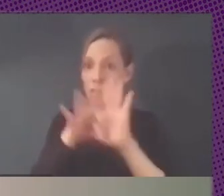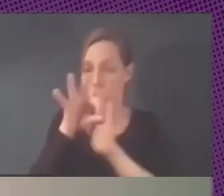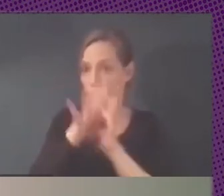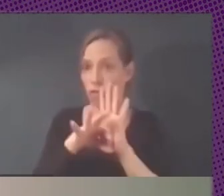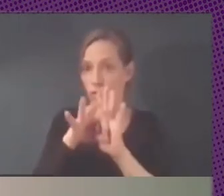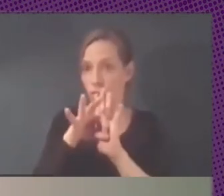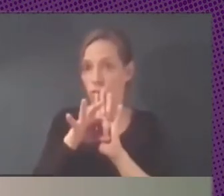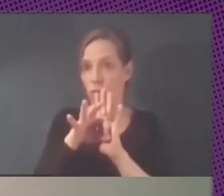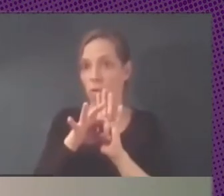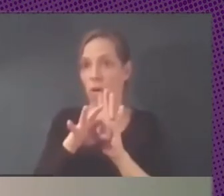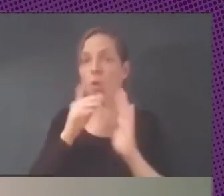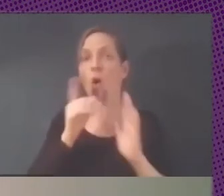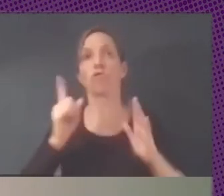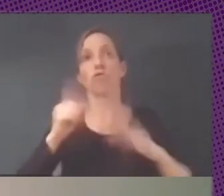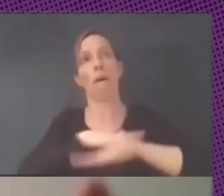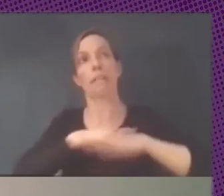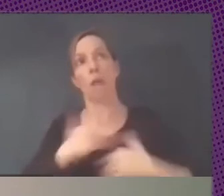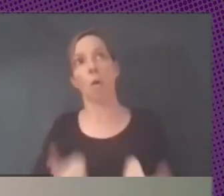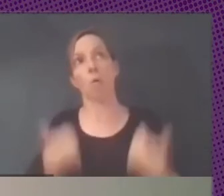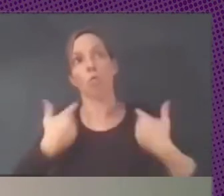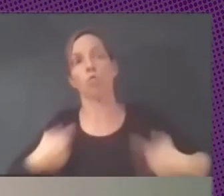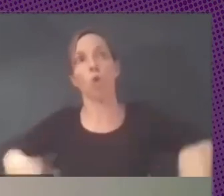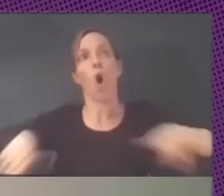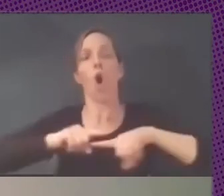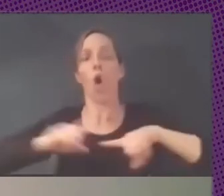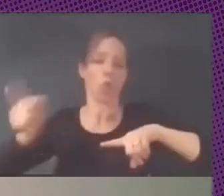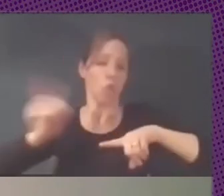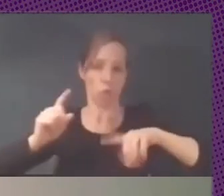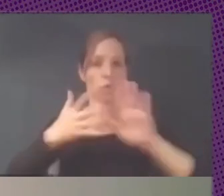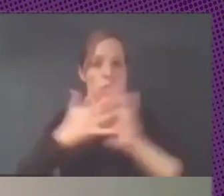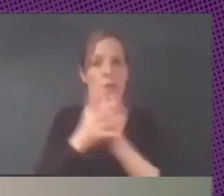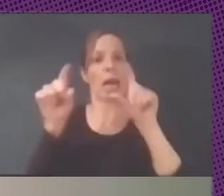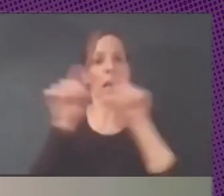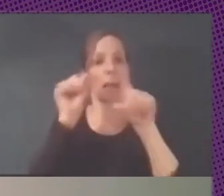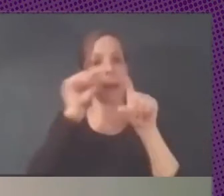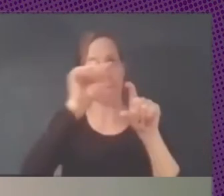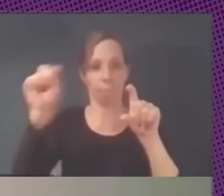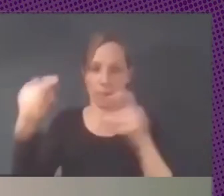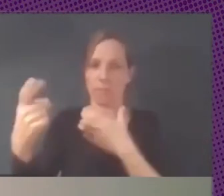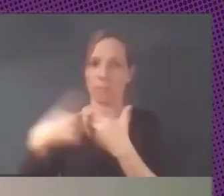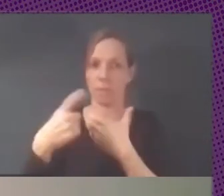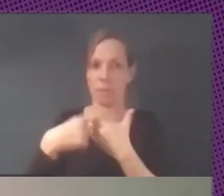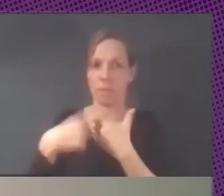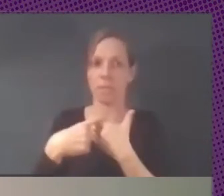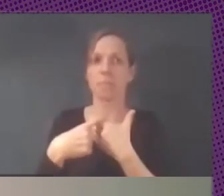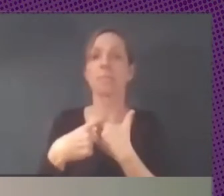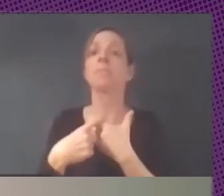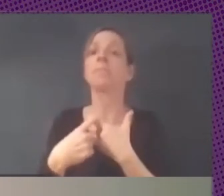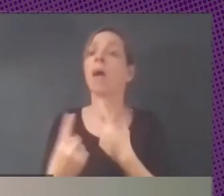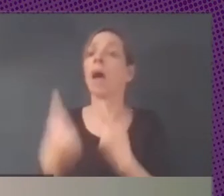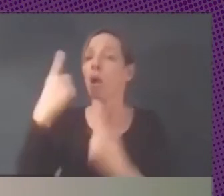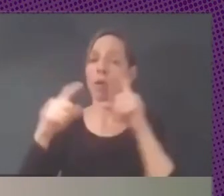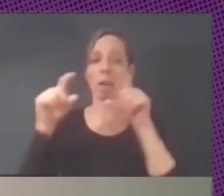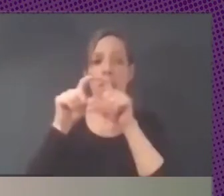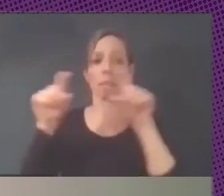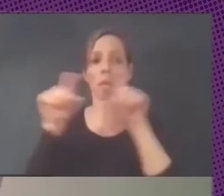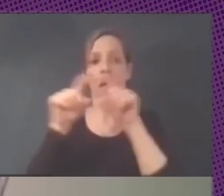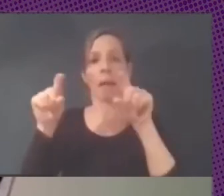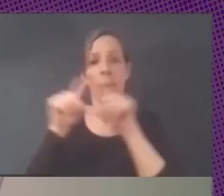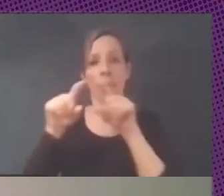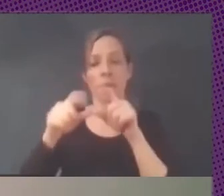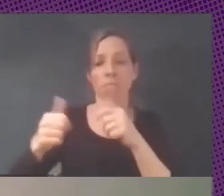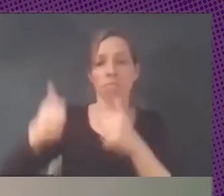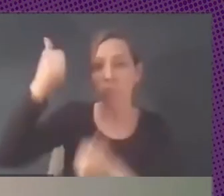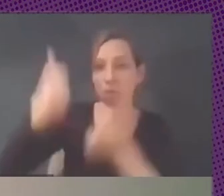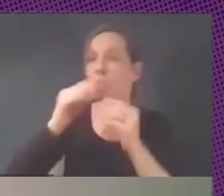solamente el Estado justamente se armó un ecosistema de empresas en la vuelta muchas empresas que inclusive compiten porque tienen software propios que hacen lo